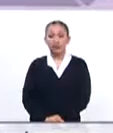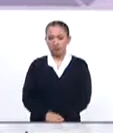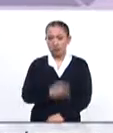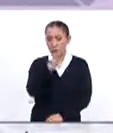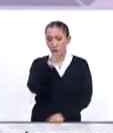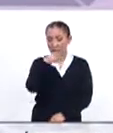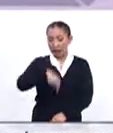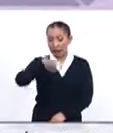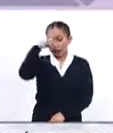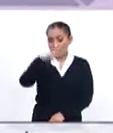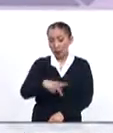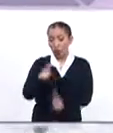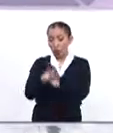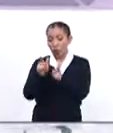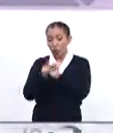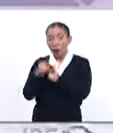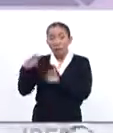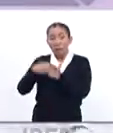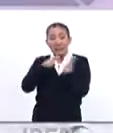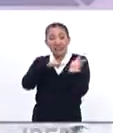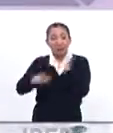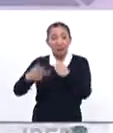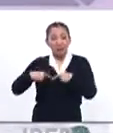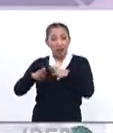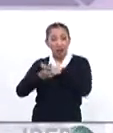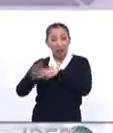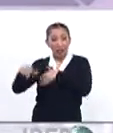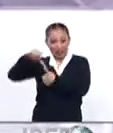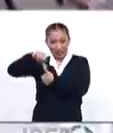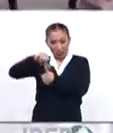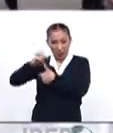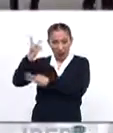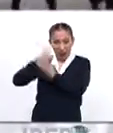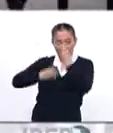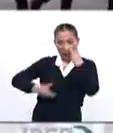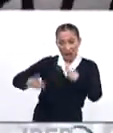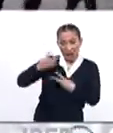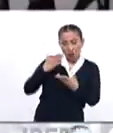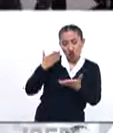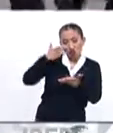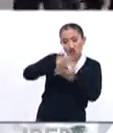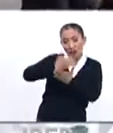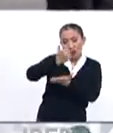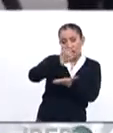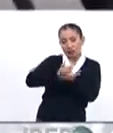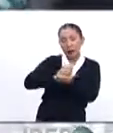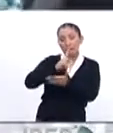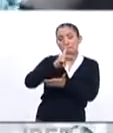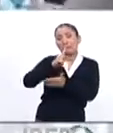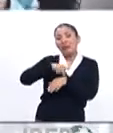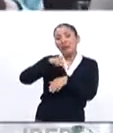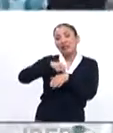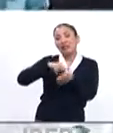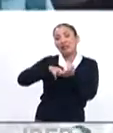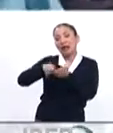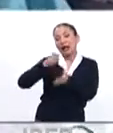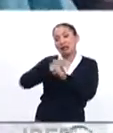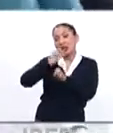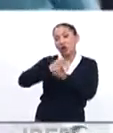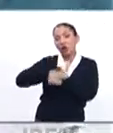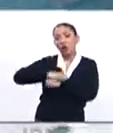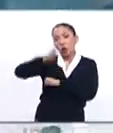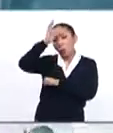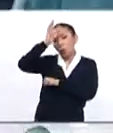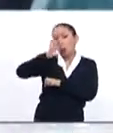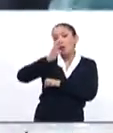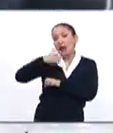Precisamente en México, un grupo de más de 1.700 migrantes centroamericanos arribó a la ciudad de Piedras Negras, esto en el estado de